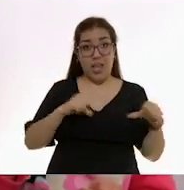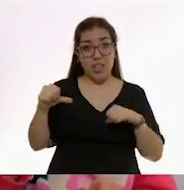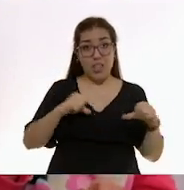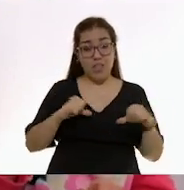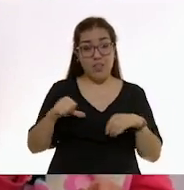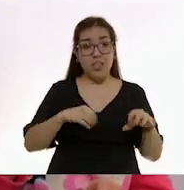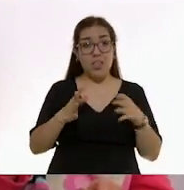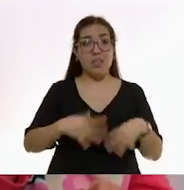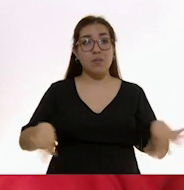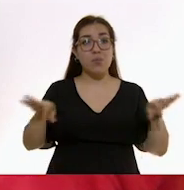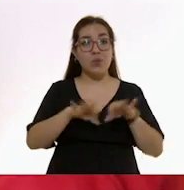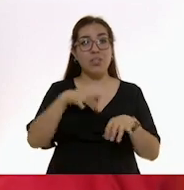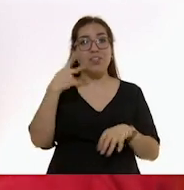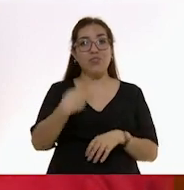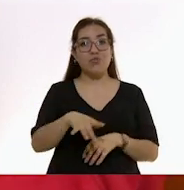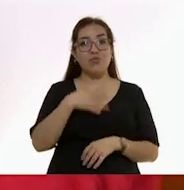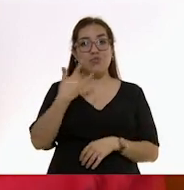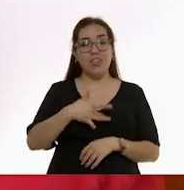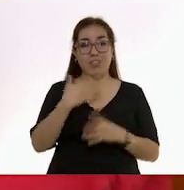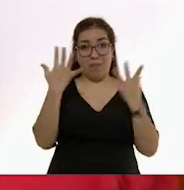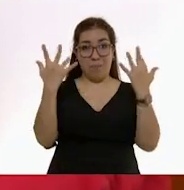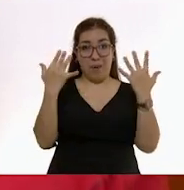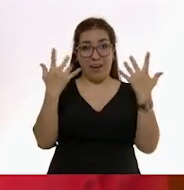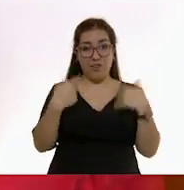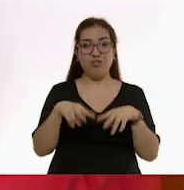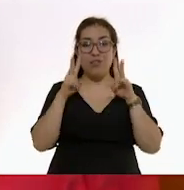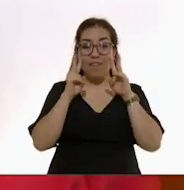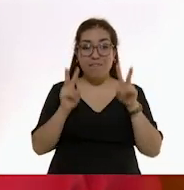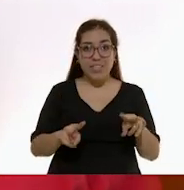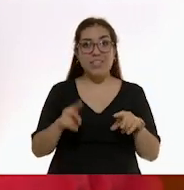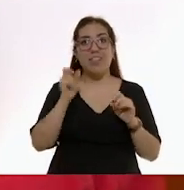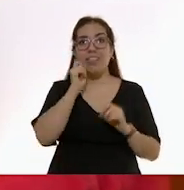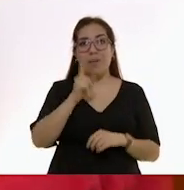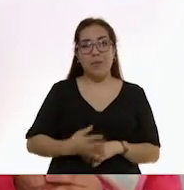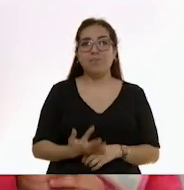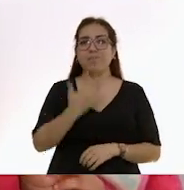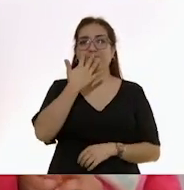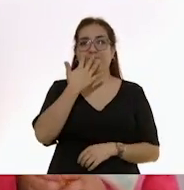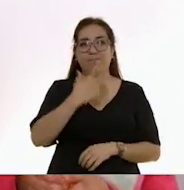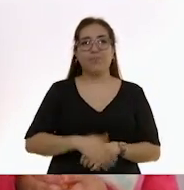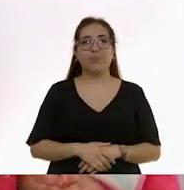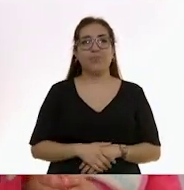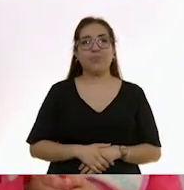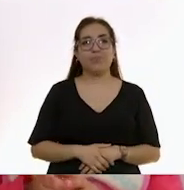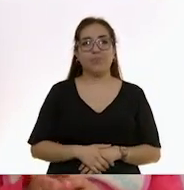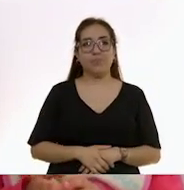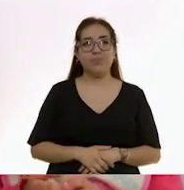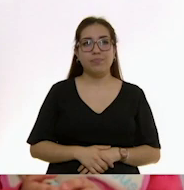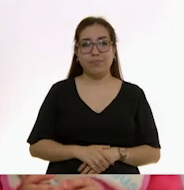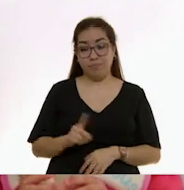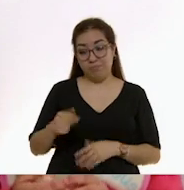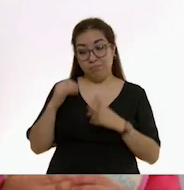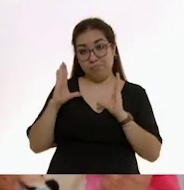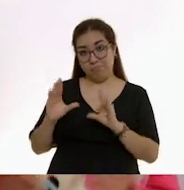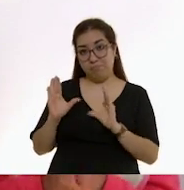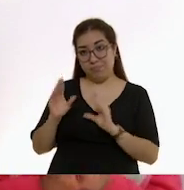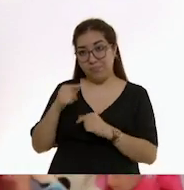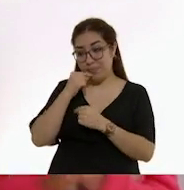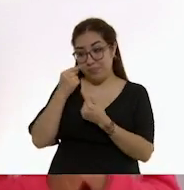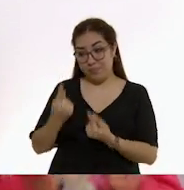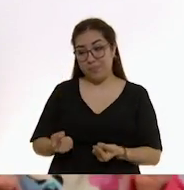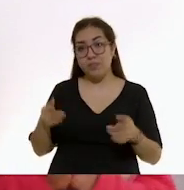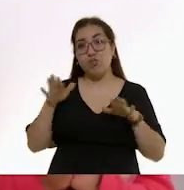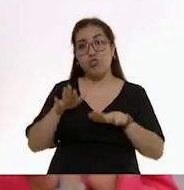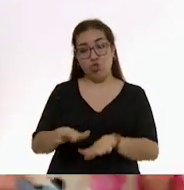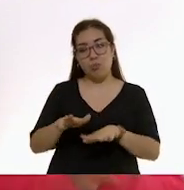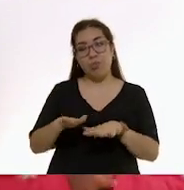estarás estimulando el sentido táctil, visual y olfativo, mientras modelas y enseñas a tu pequeño acerca